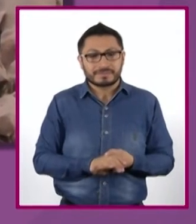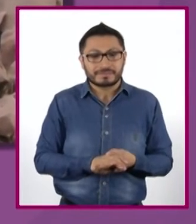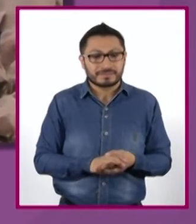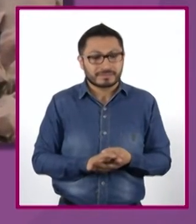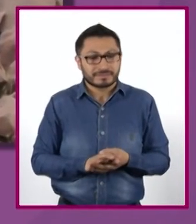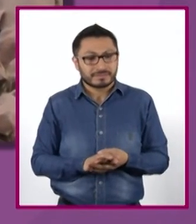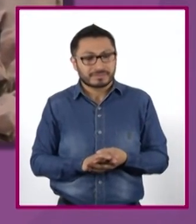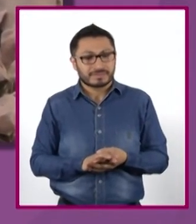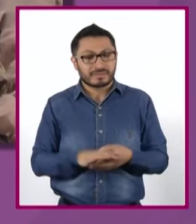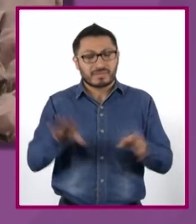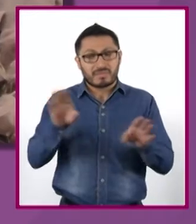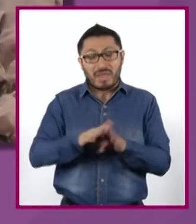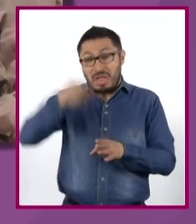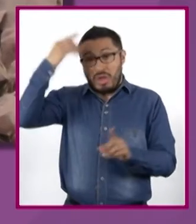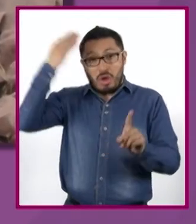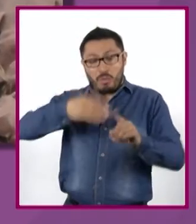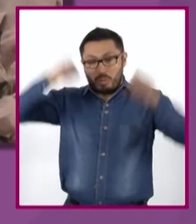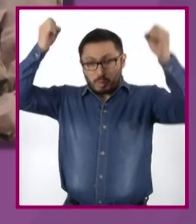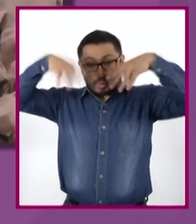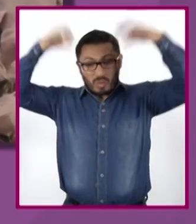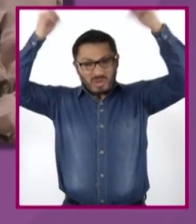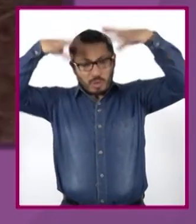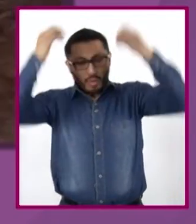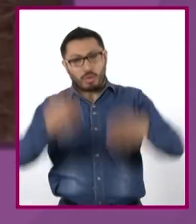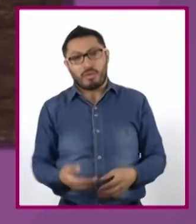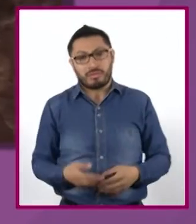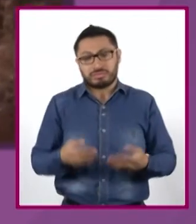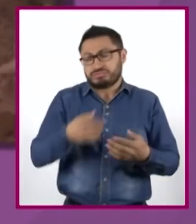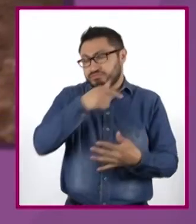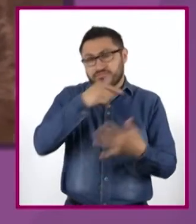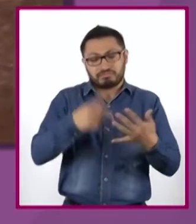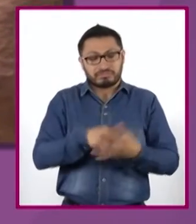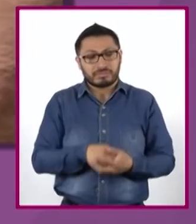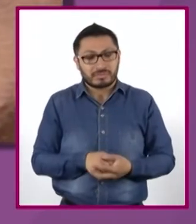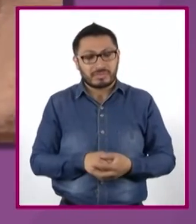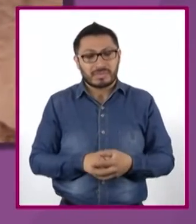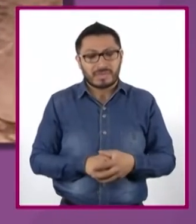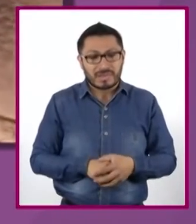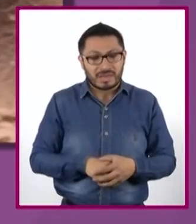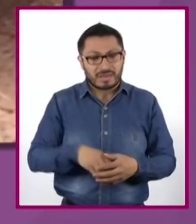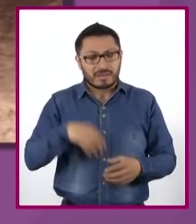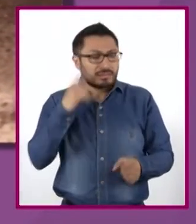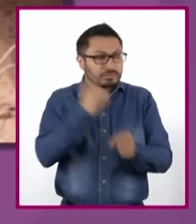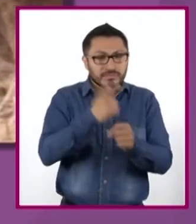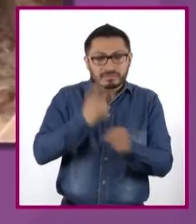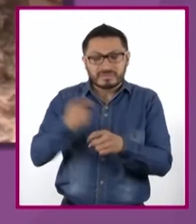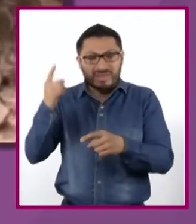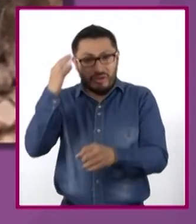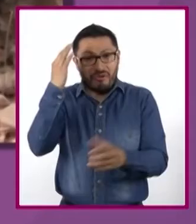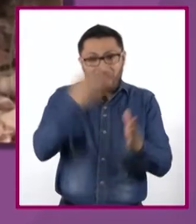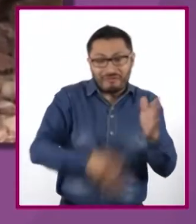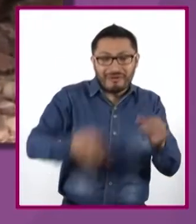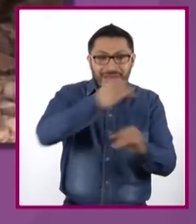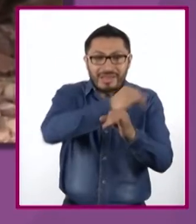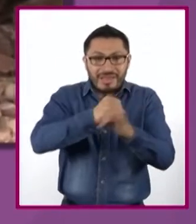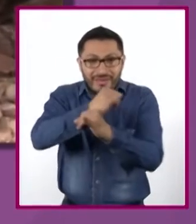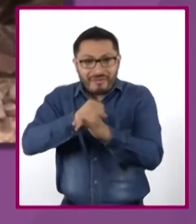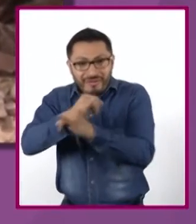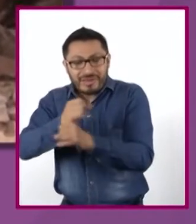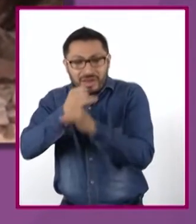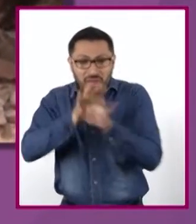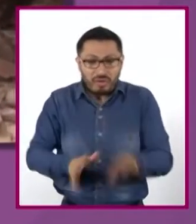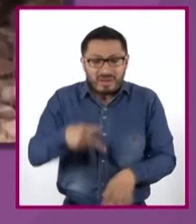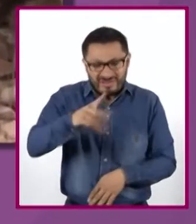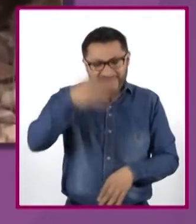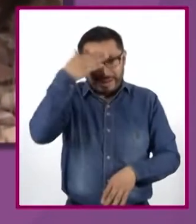para atraer la lluvia, de ritos de paso. En Arigua arrojarán diversos datos aún por descubrir, pero por lo menos se sabe que